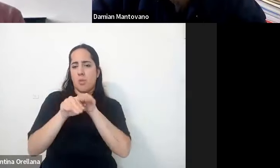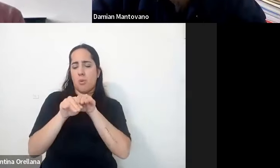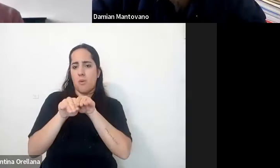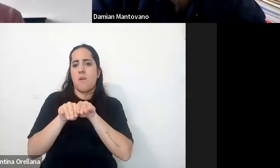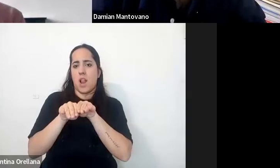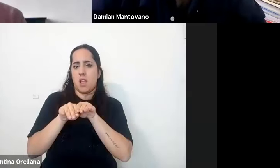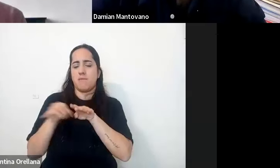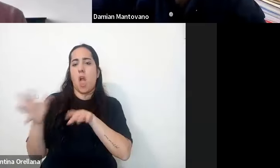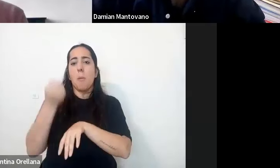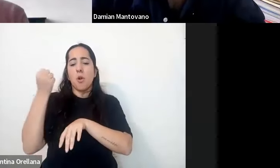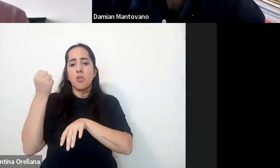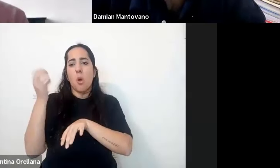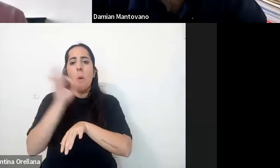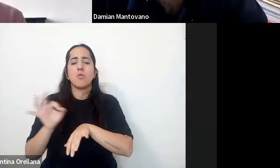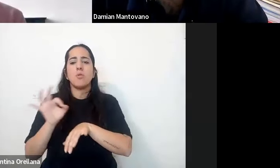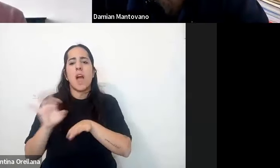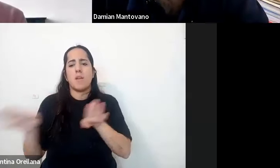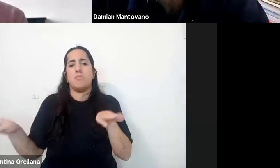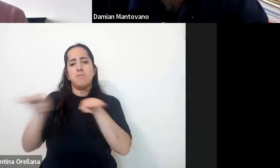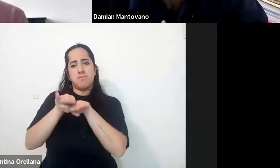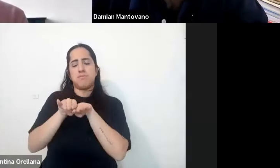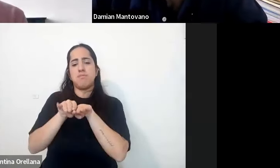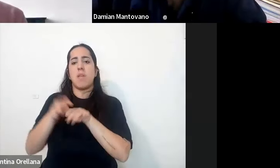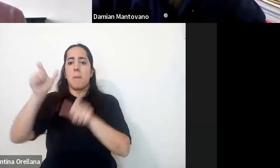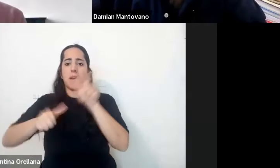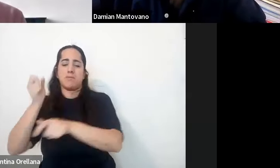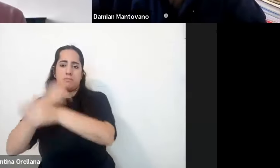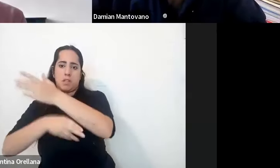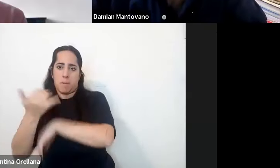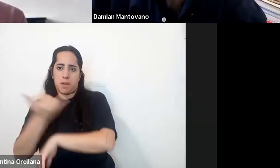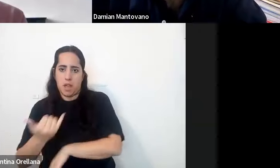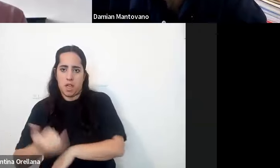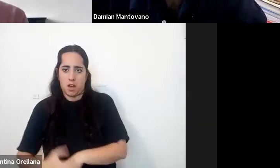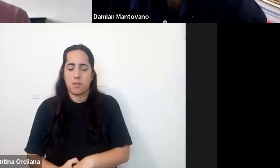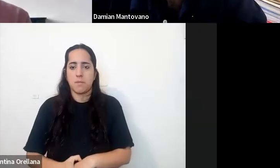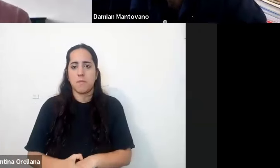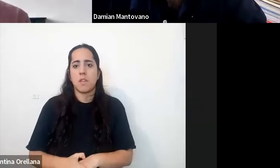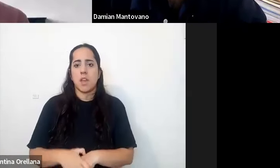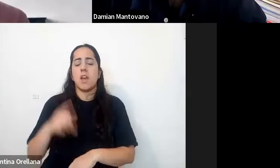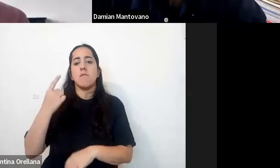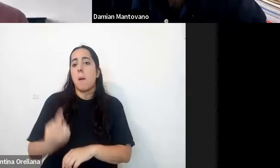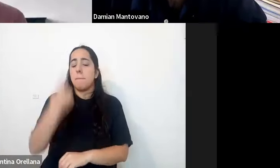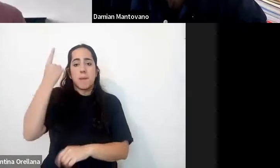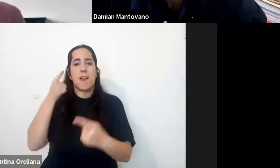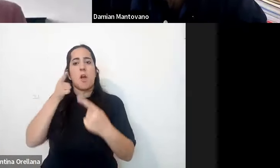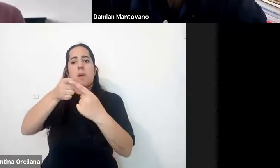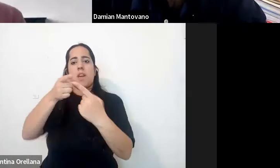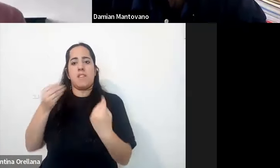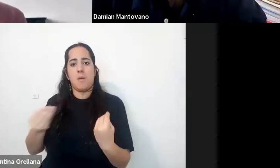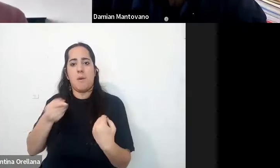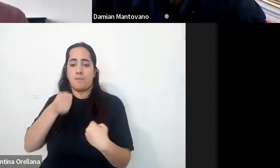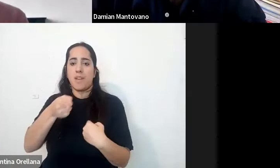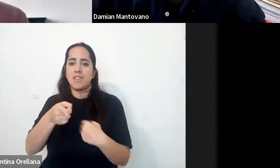oportunidades en la formación de las personas con discapacidad entonces quizás el primer desafío y el más grande es acercarme la